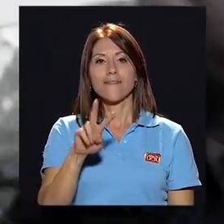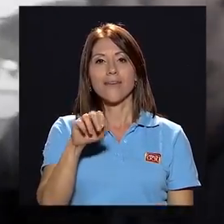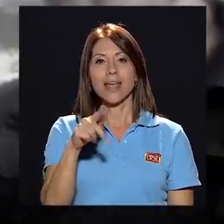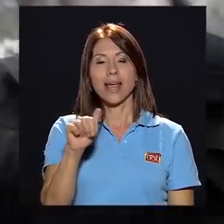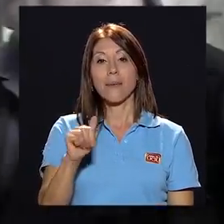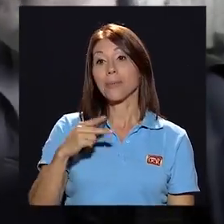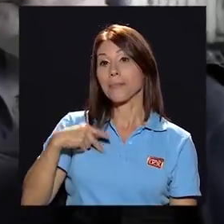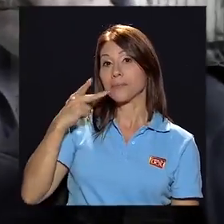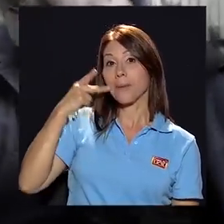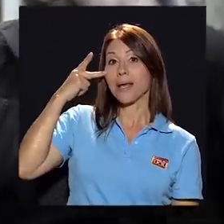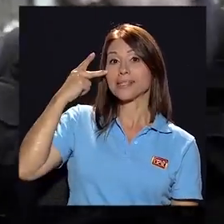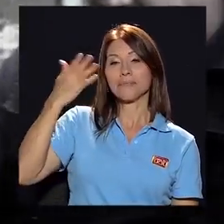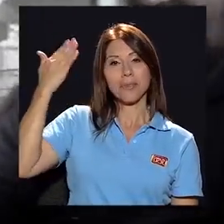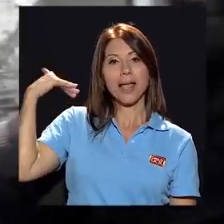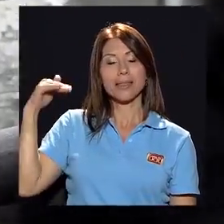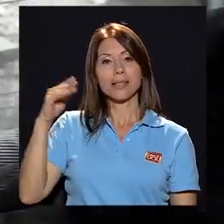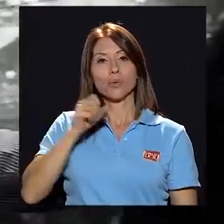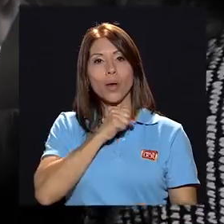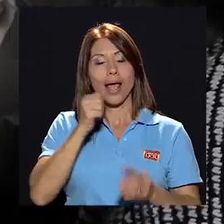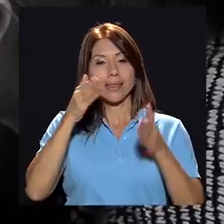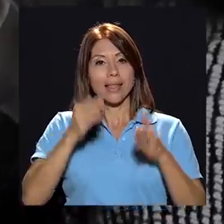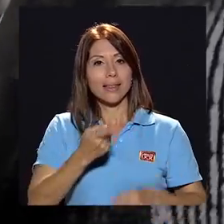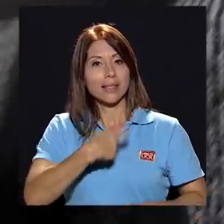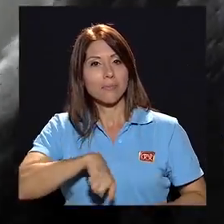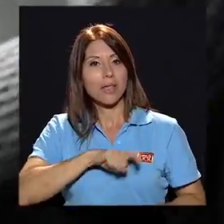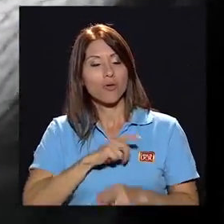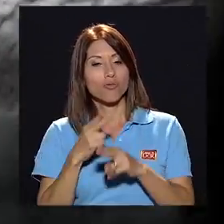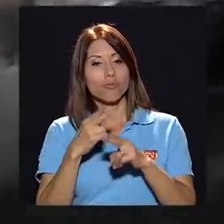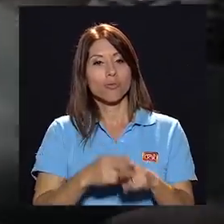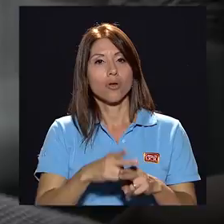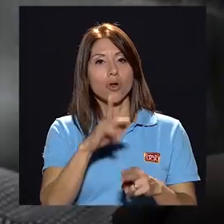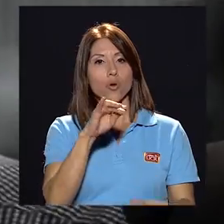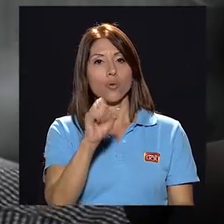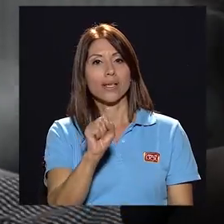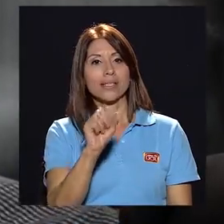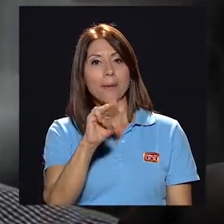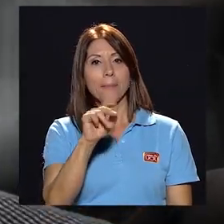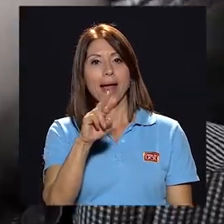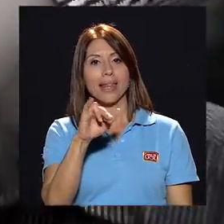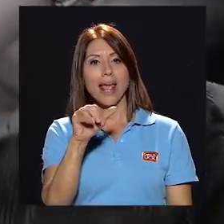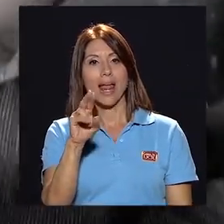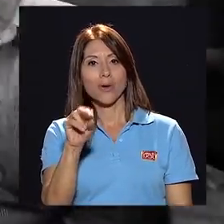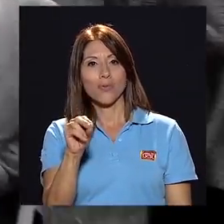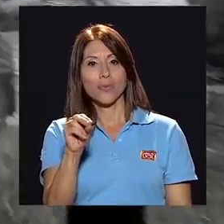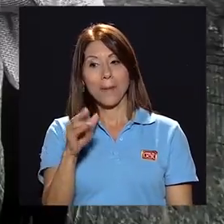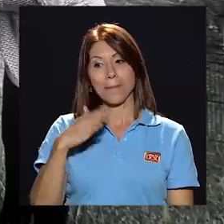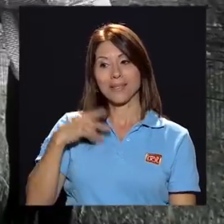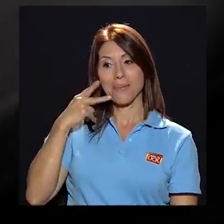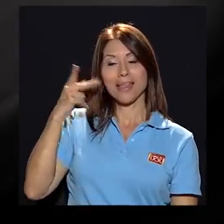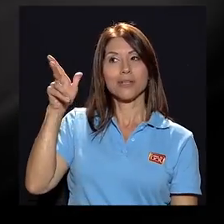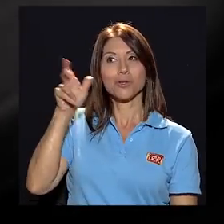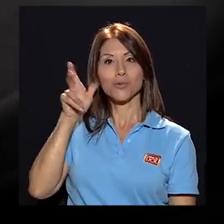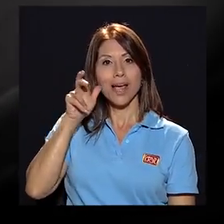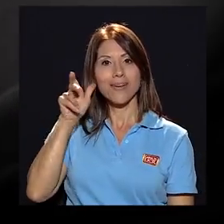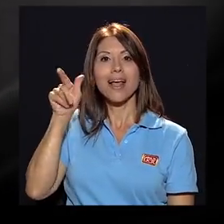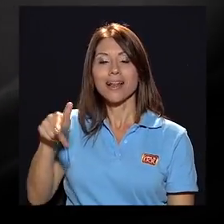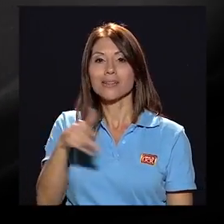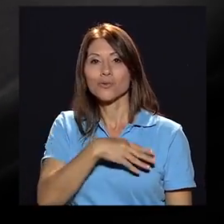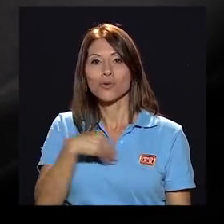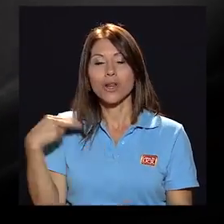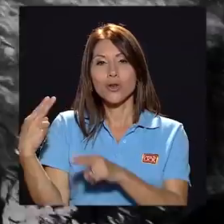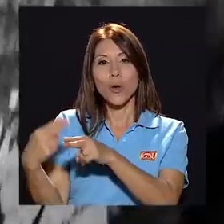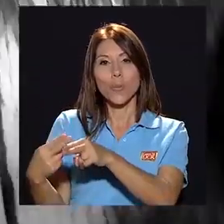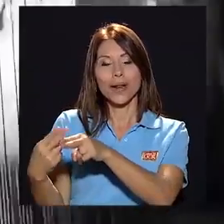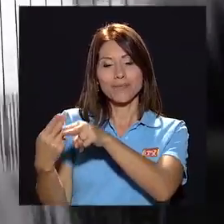había un cantante español que se llamaba Luis Mariano y ambas lo escuchaban y en aquel tiempo pues les gustó el nombre y